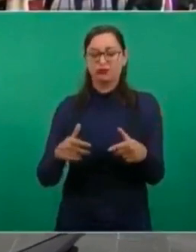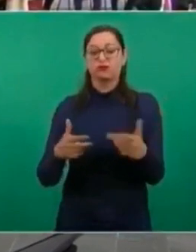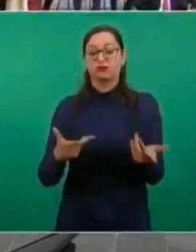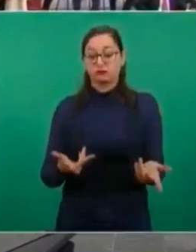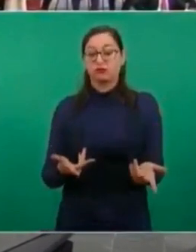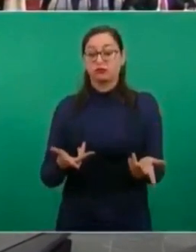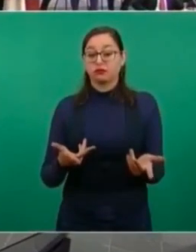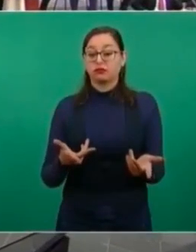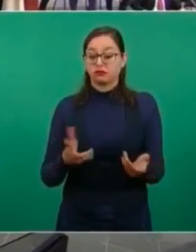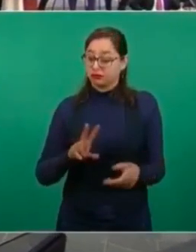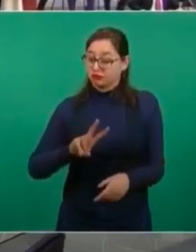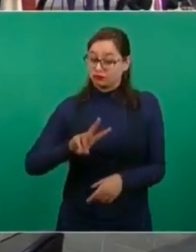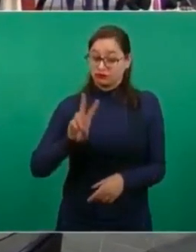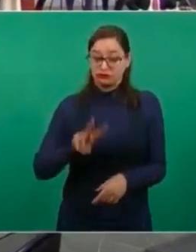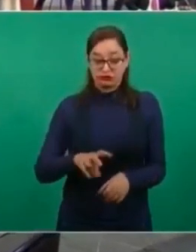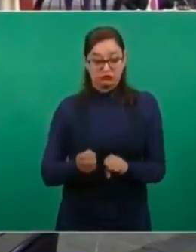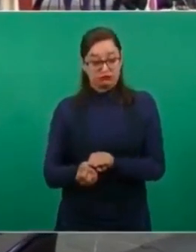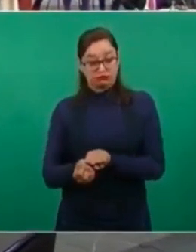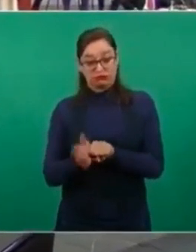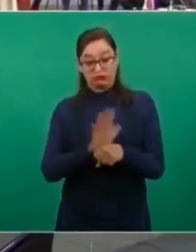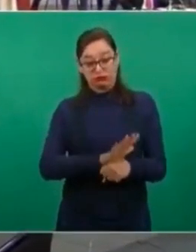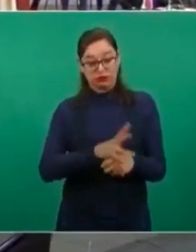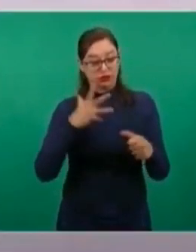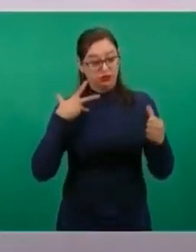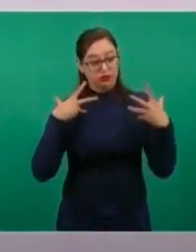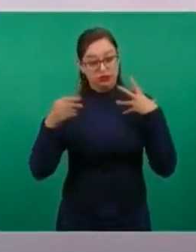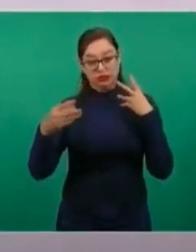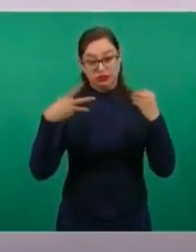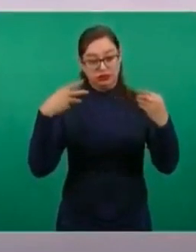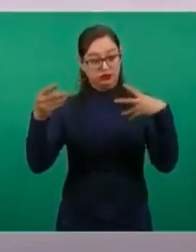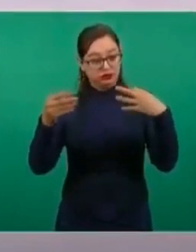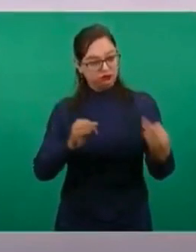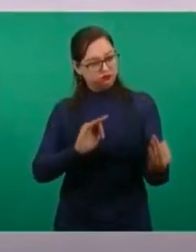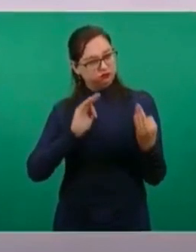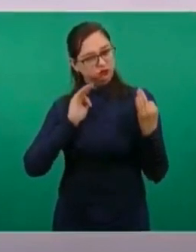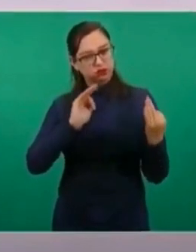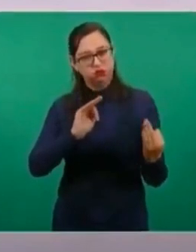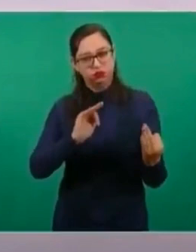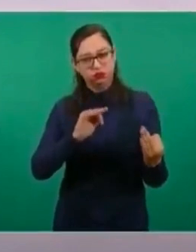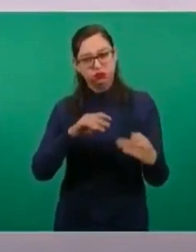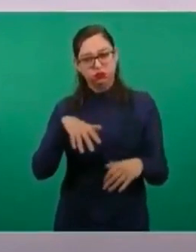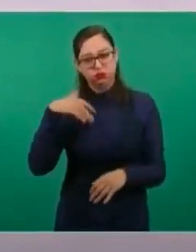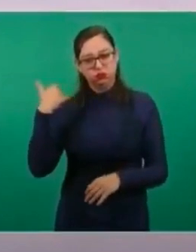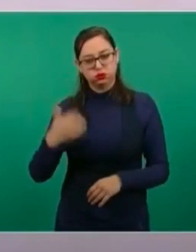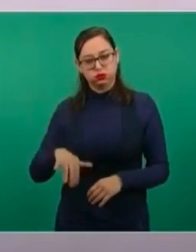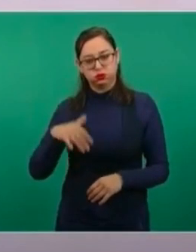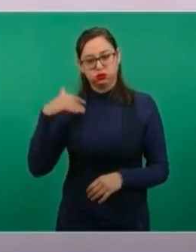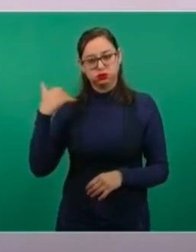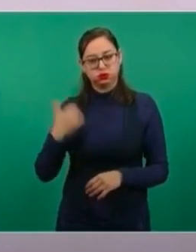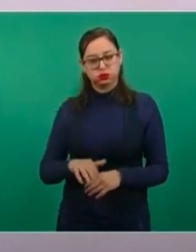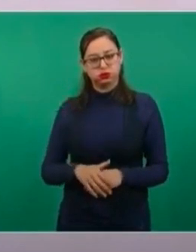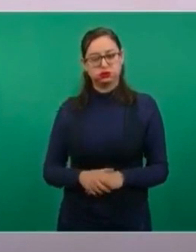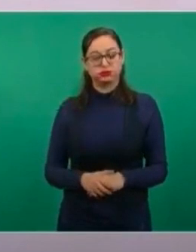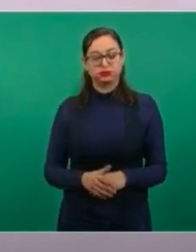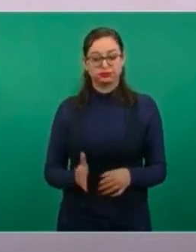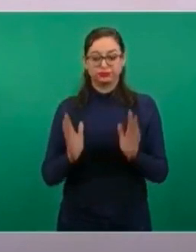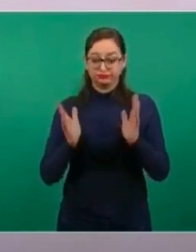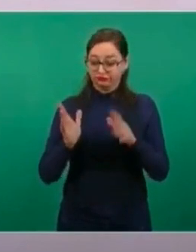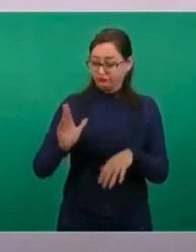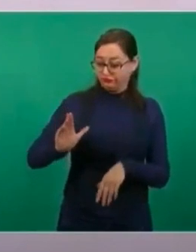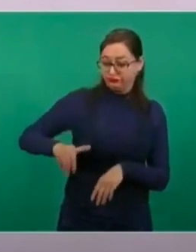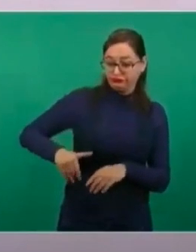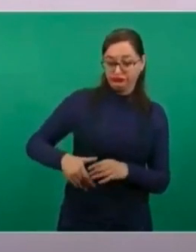la pandemia del COVID-19. Como aquí se dijo,